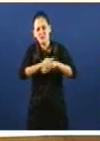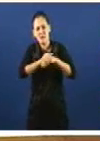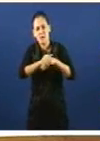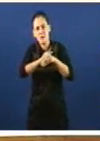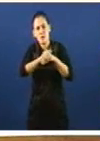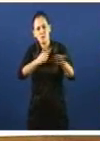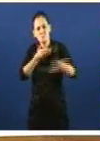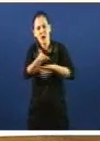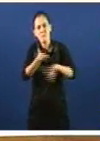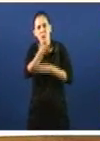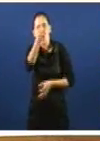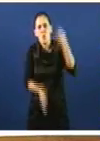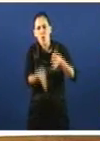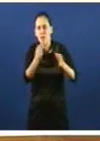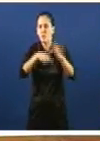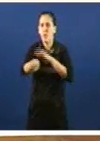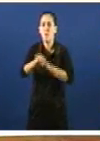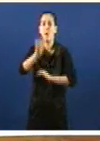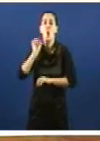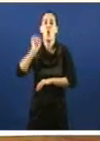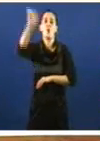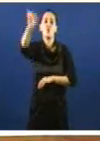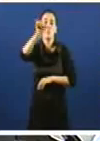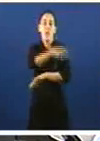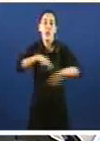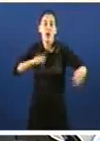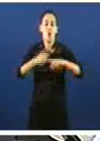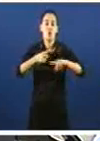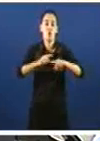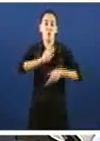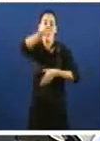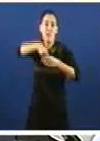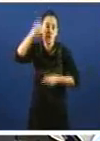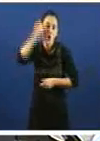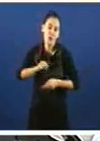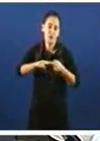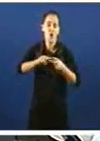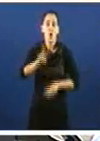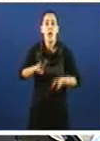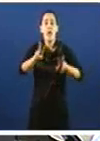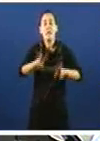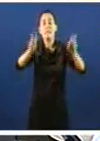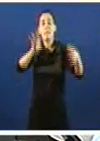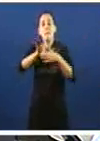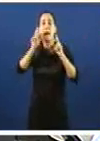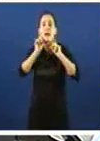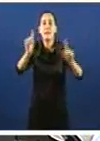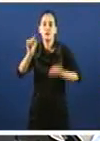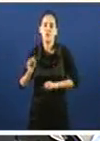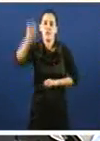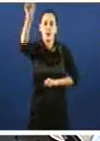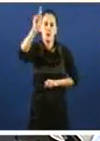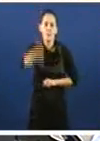xulgados. O procesamento do superdelegado da xunta en Ourense, o chamado caso campeón afectando a quen foron deputados